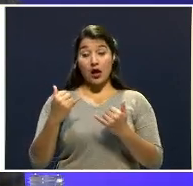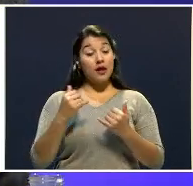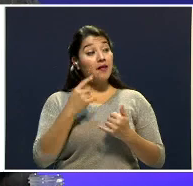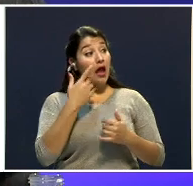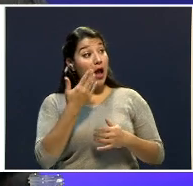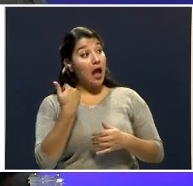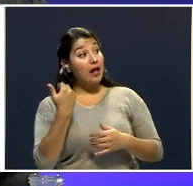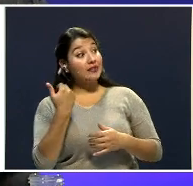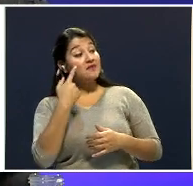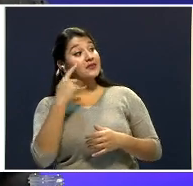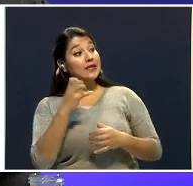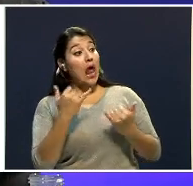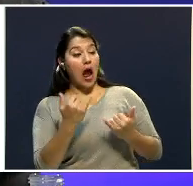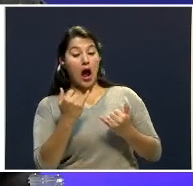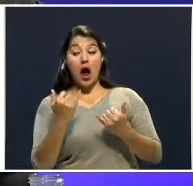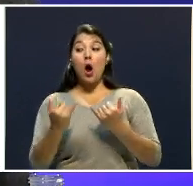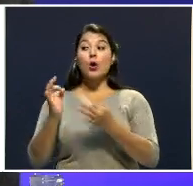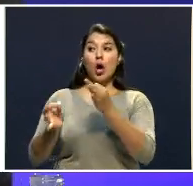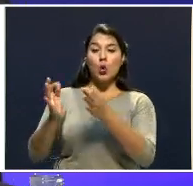juez. Estaba incorporada en el libro.